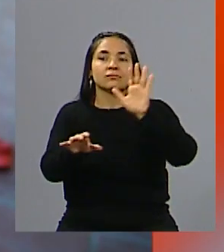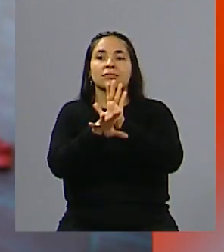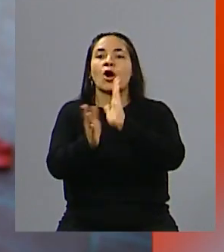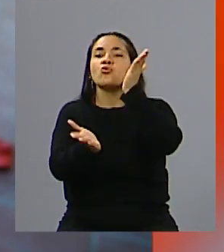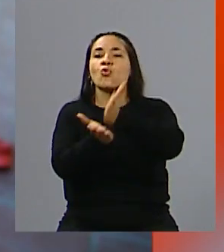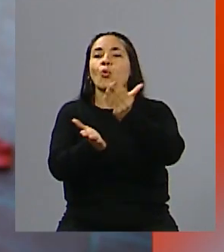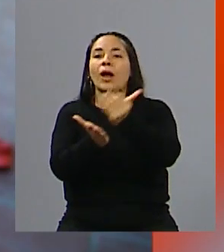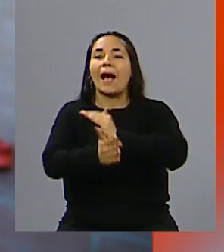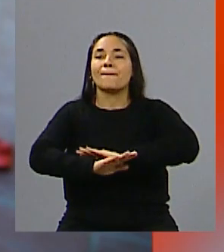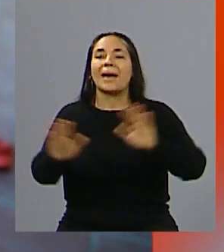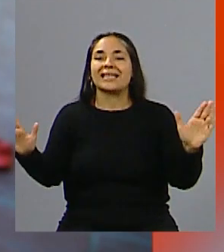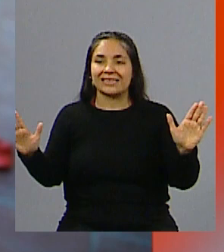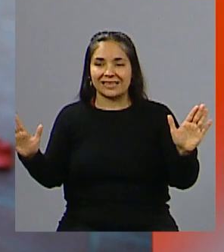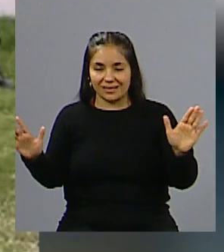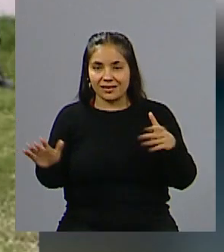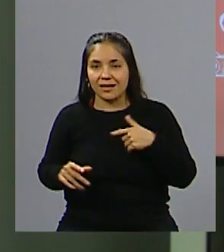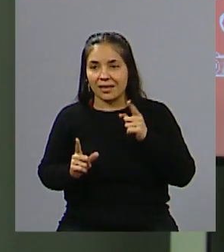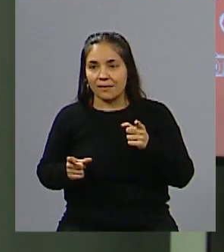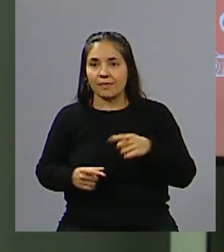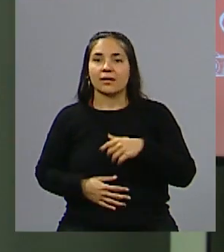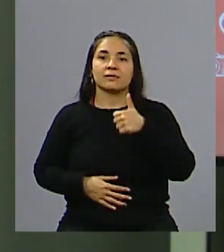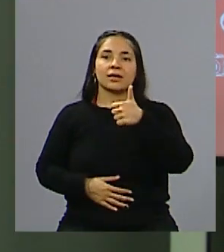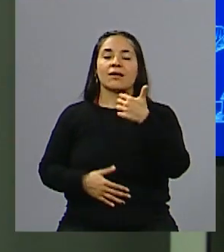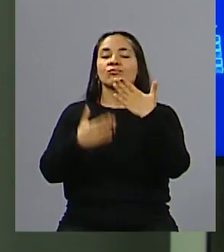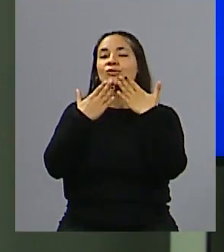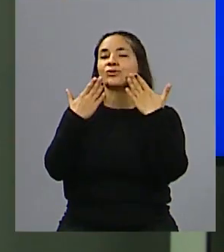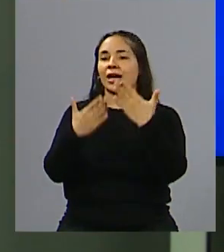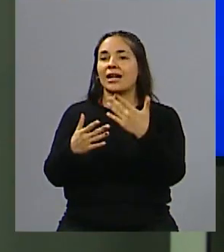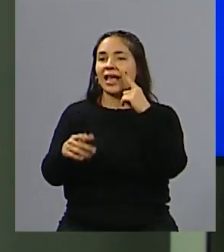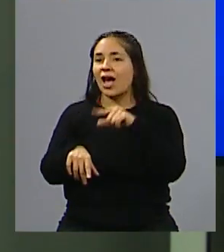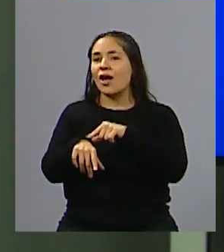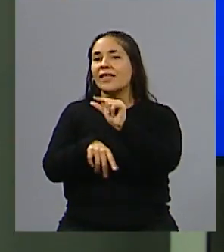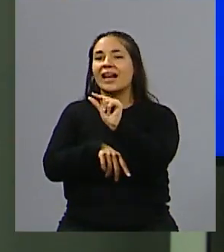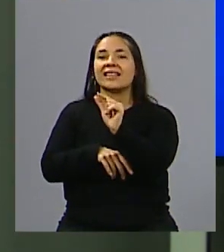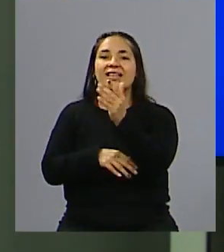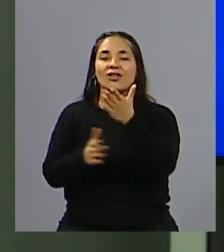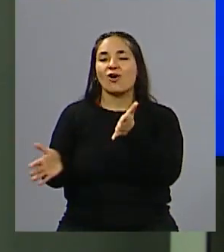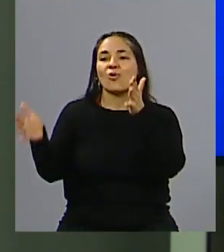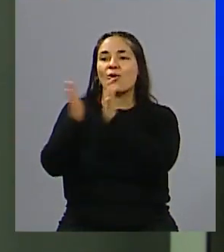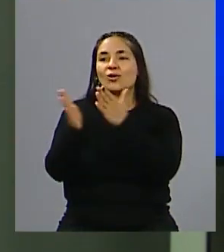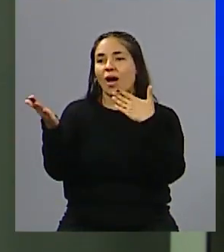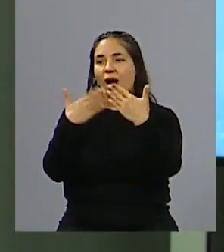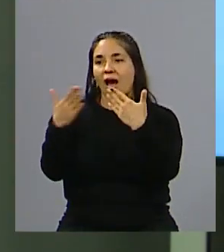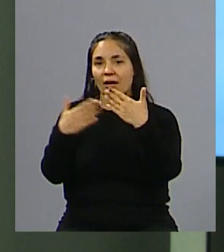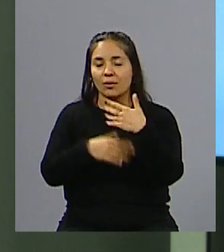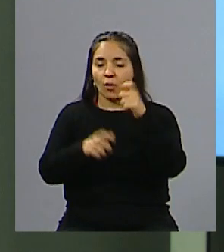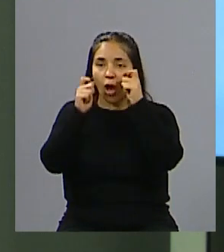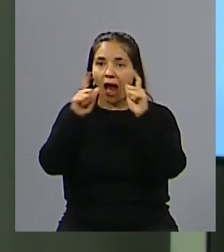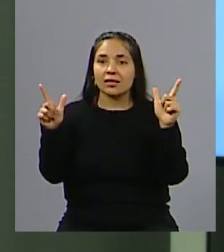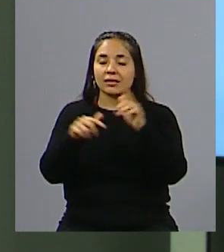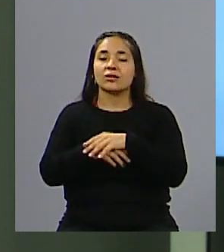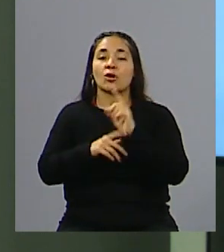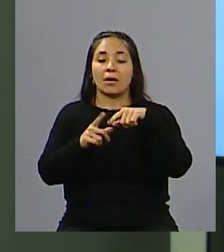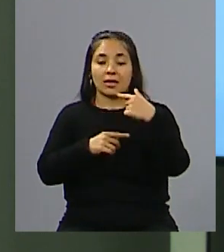también, de alguna manera. Sin duda. Silvina, te agradecemos este ratito con nosotros, y bueno, estaremos atentos a lo que esté